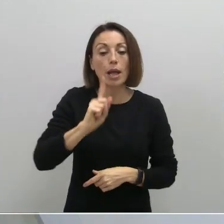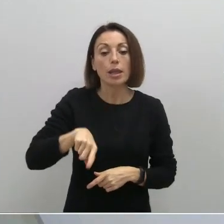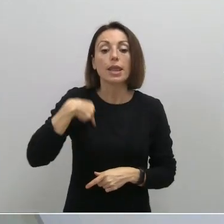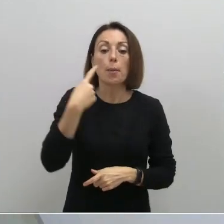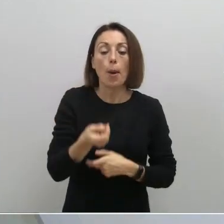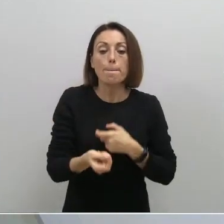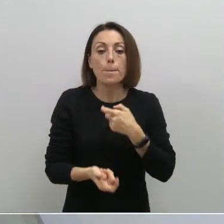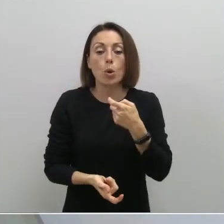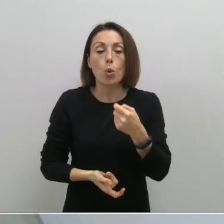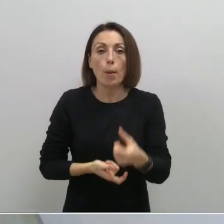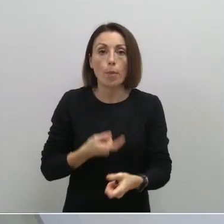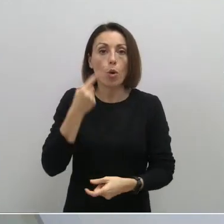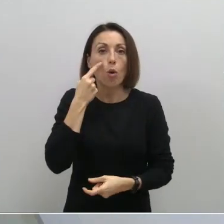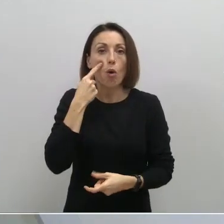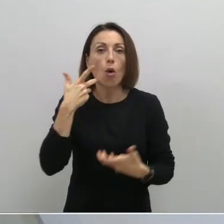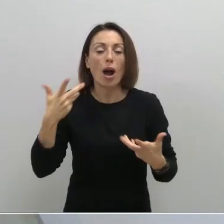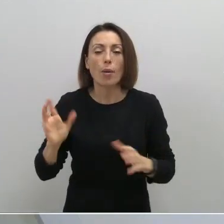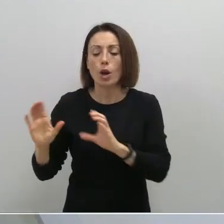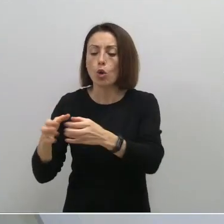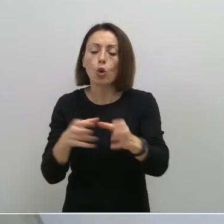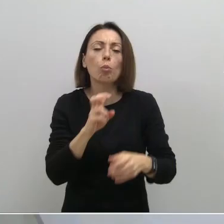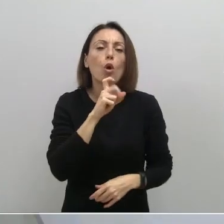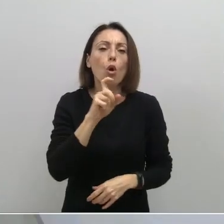para el resto de colectivos.